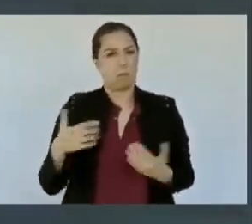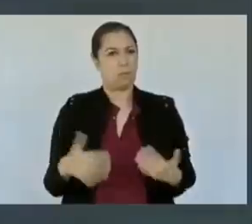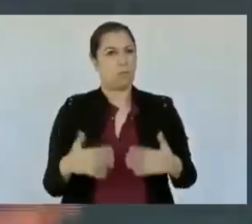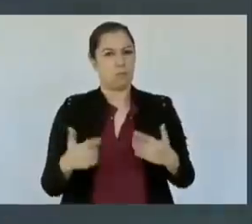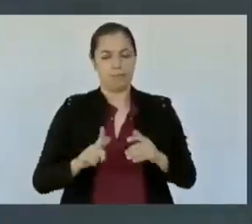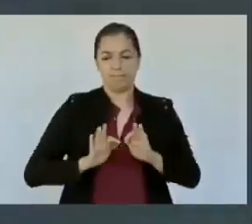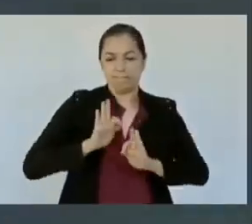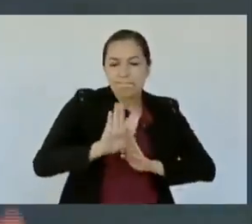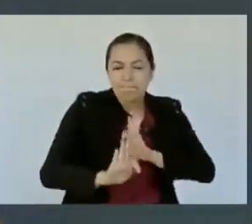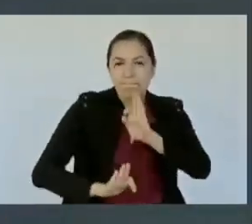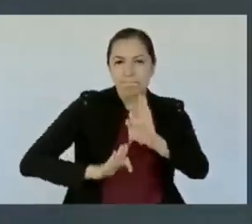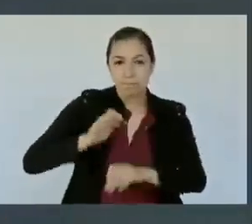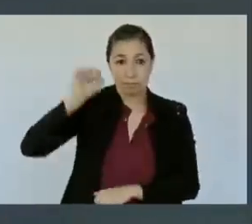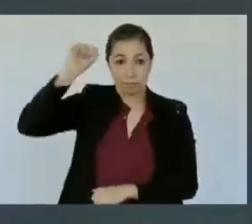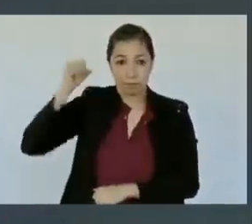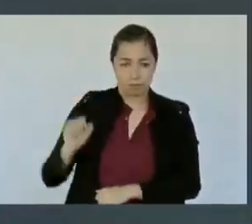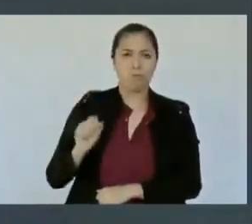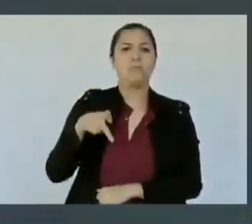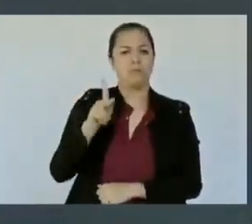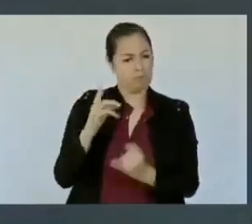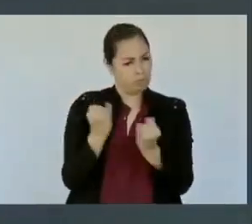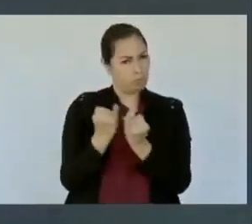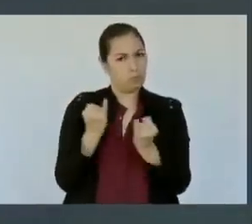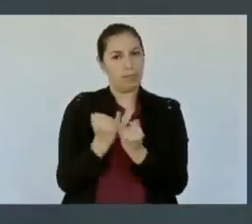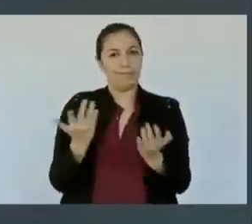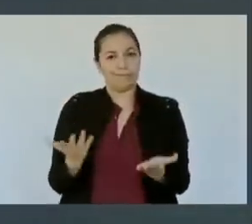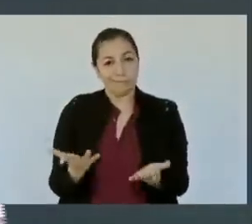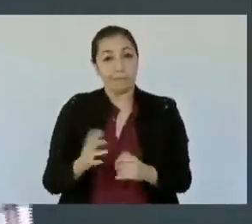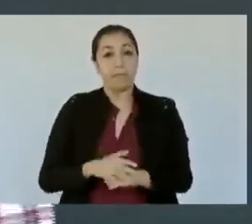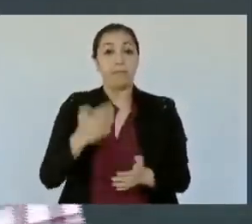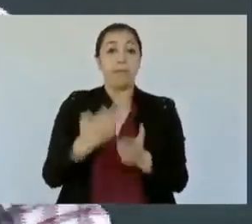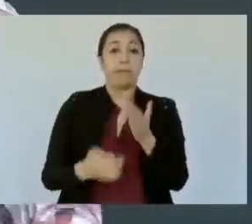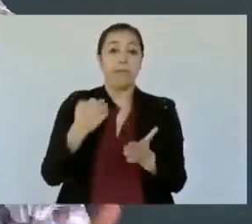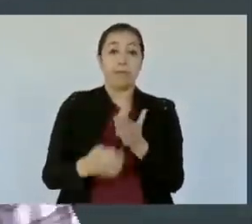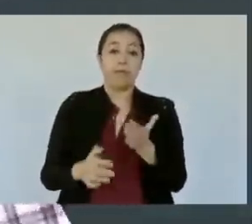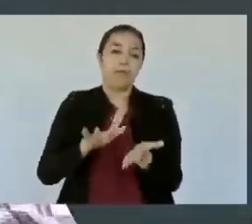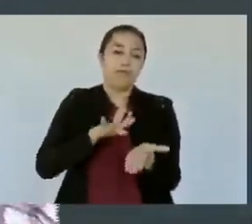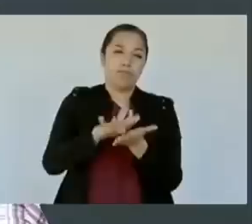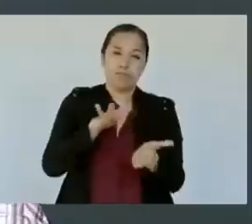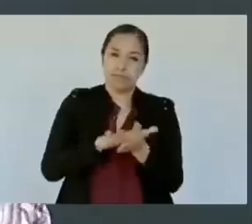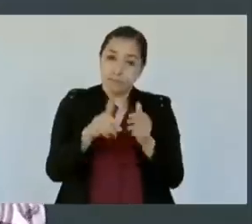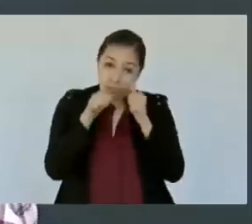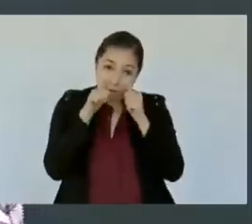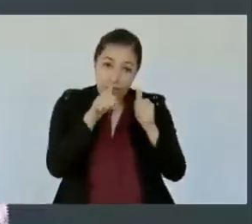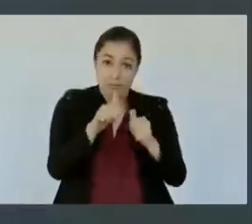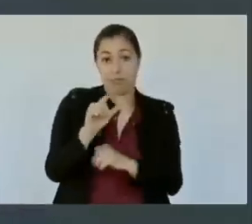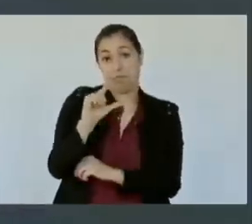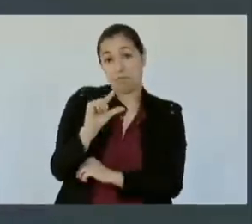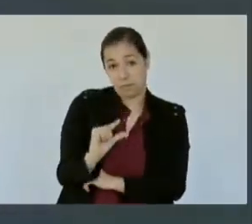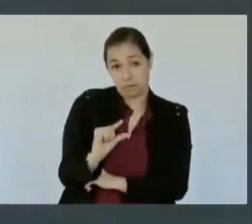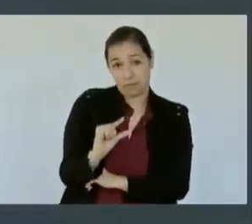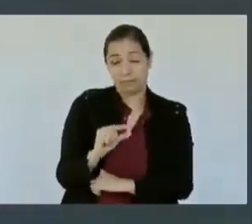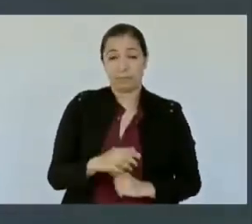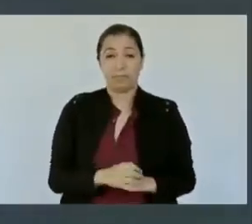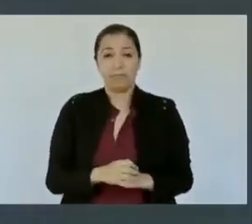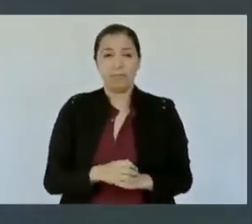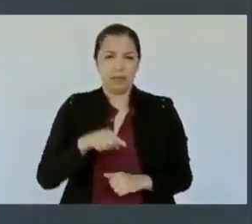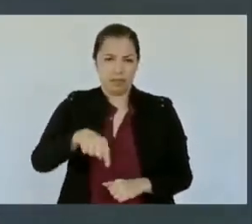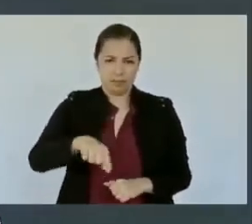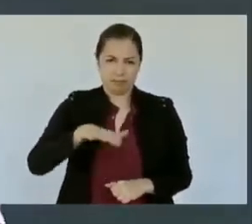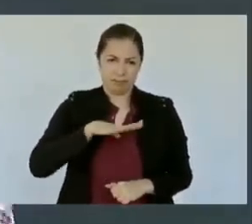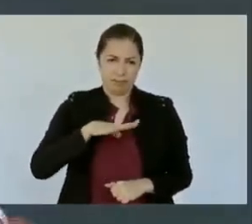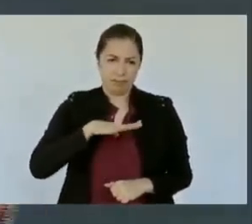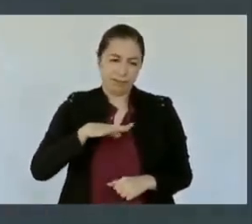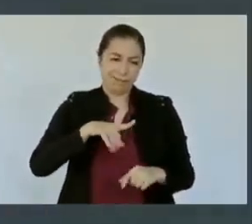Ignacio Tayoltita. Pero que ha recibido, a su vez, no hay, no existe en nuestra tierra